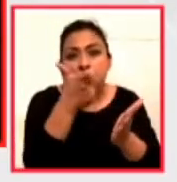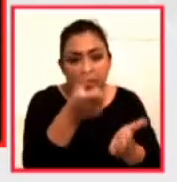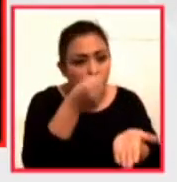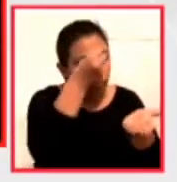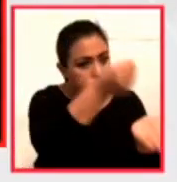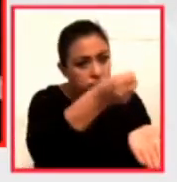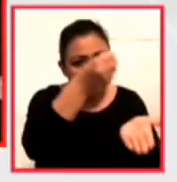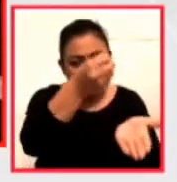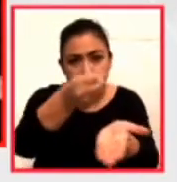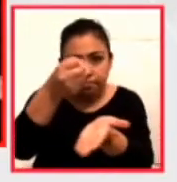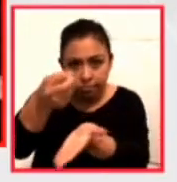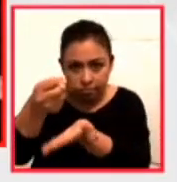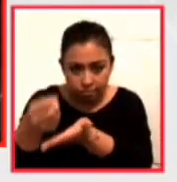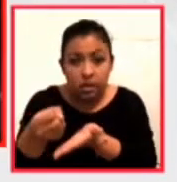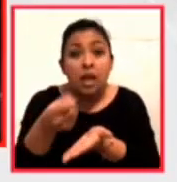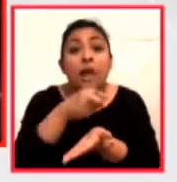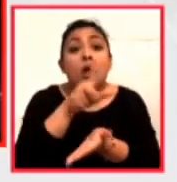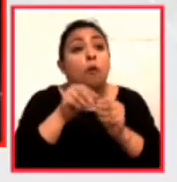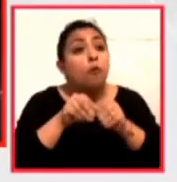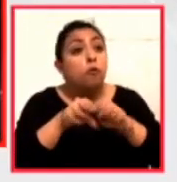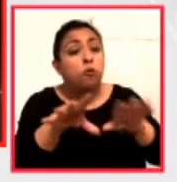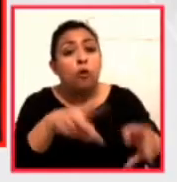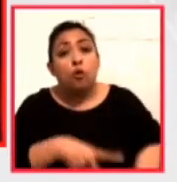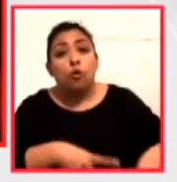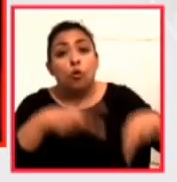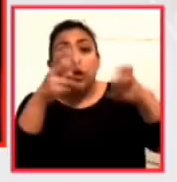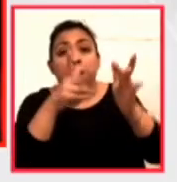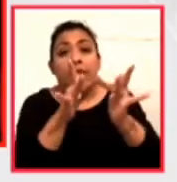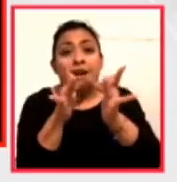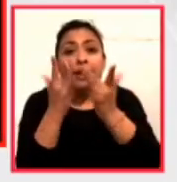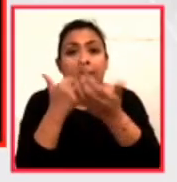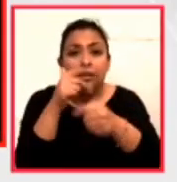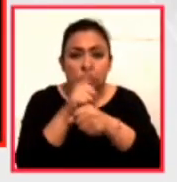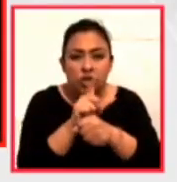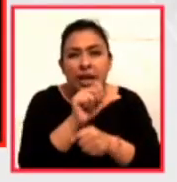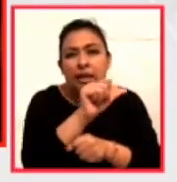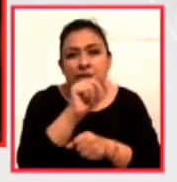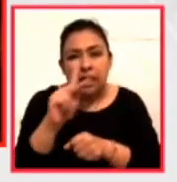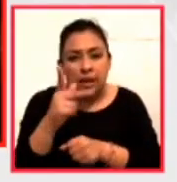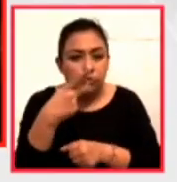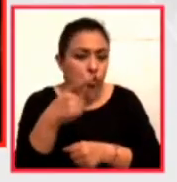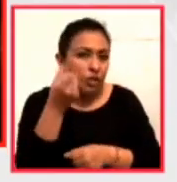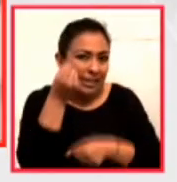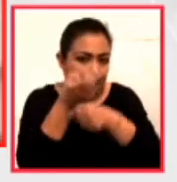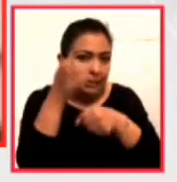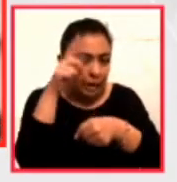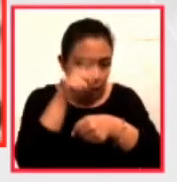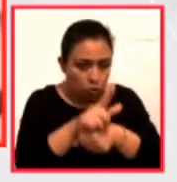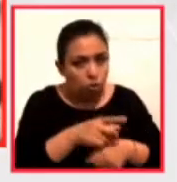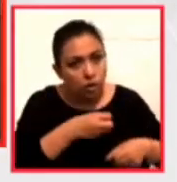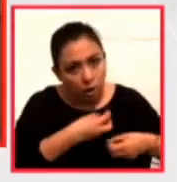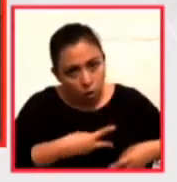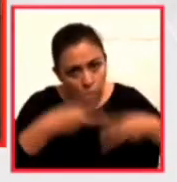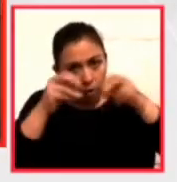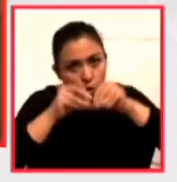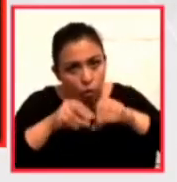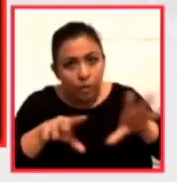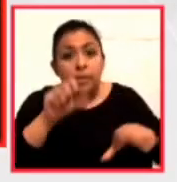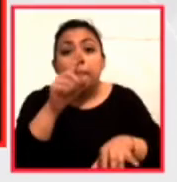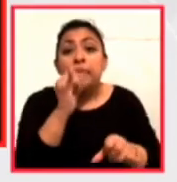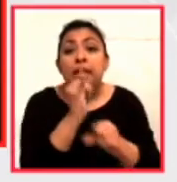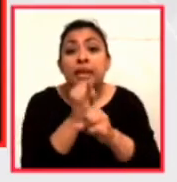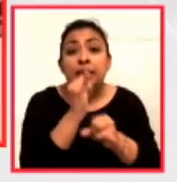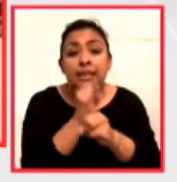los cuales serán difundidos a través de las redes sociales y las plataformas de la Secretaría de Cultura así como por la página